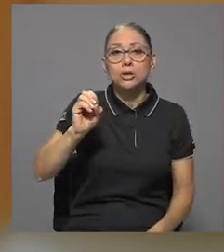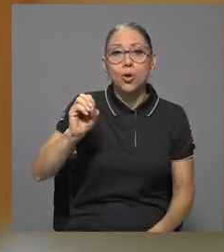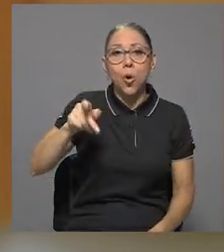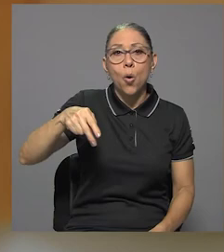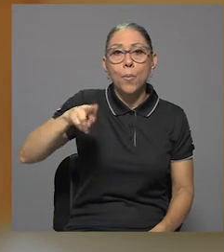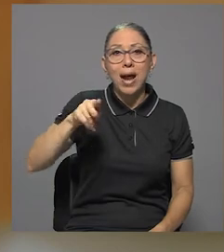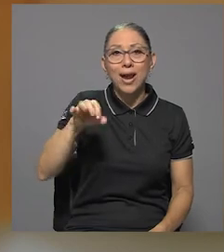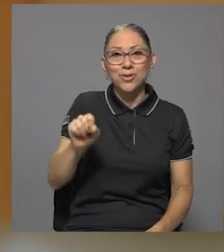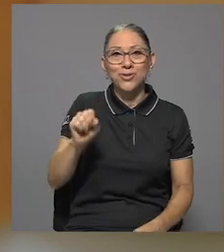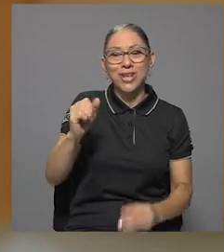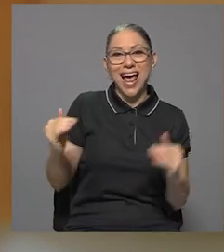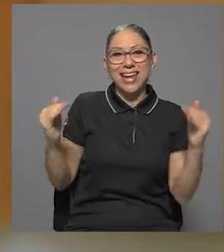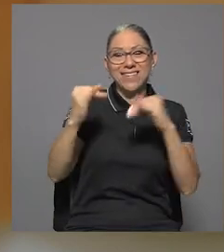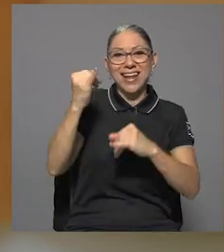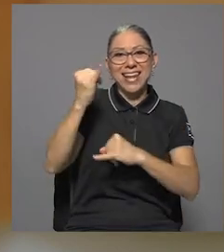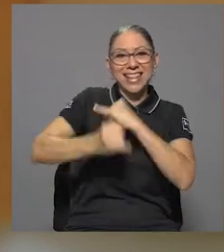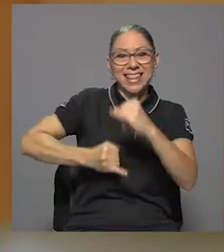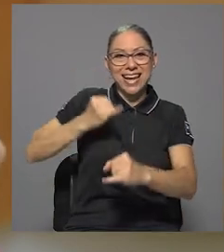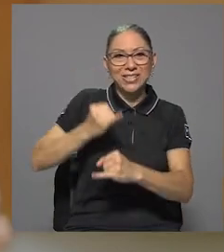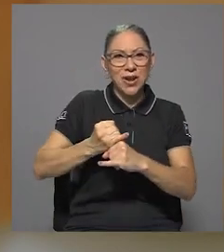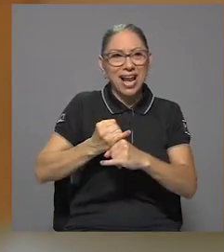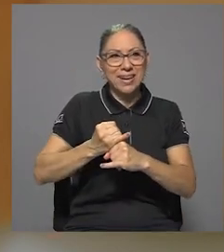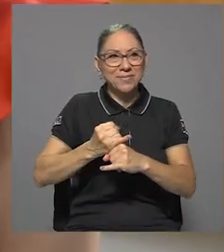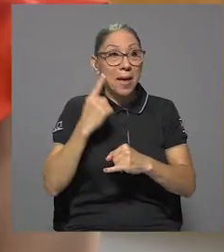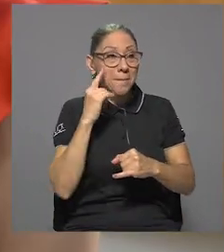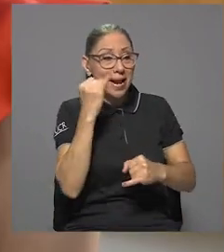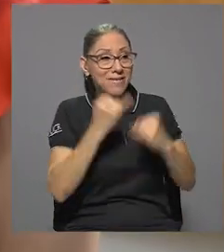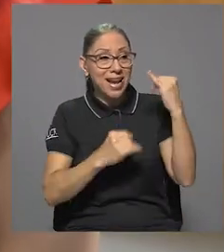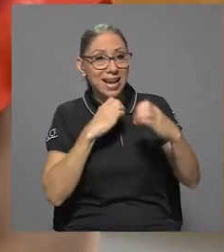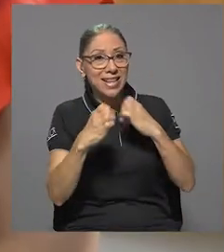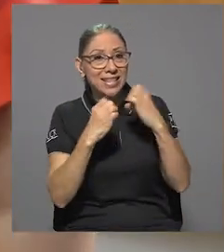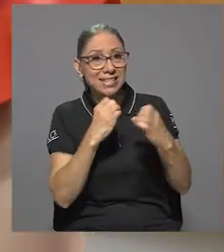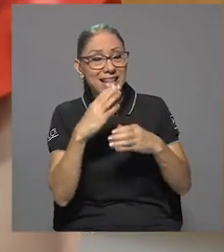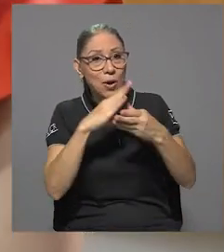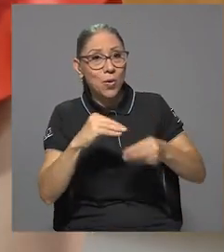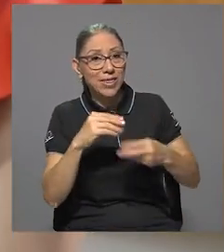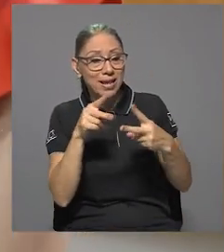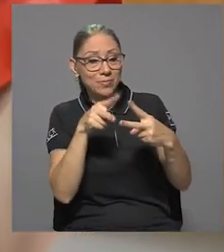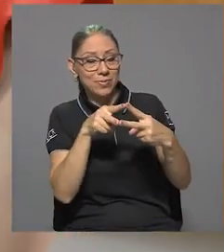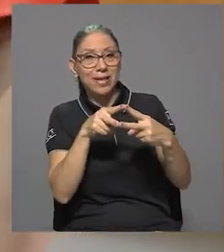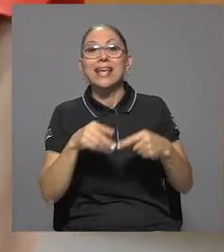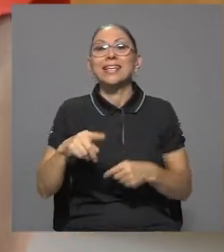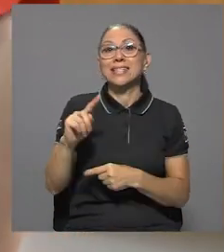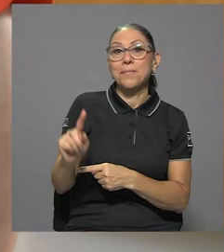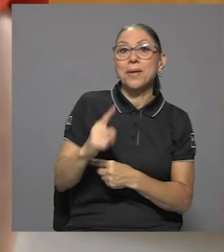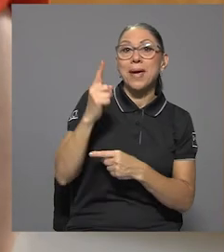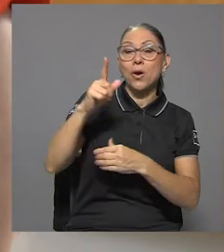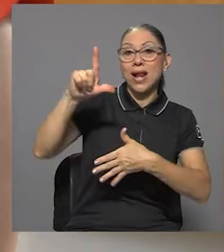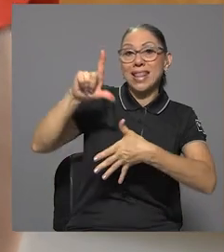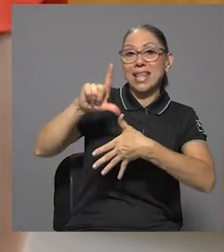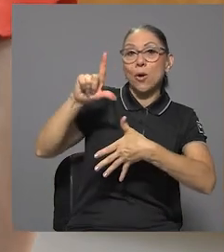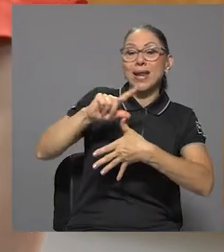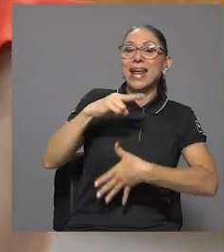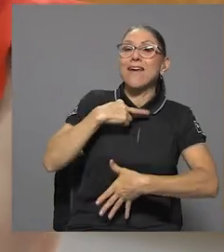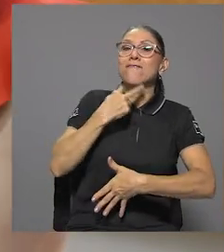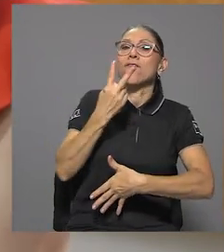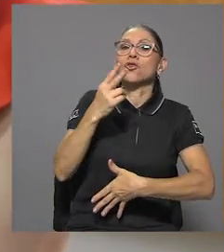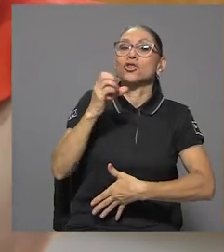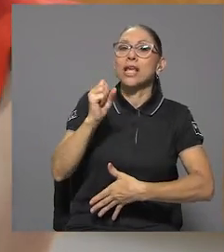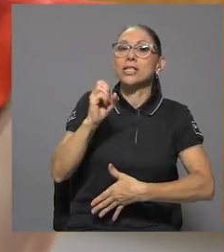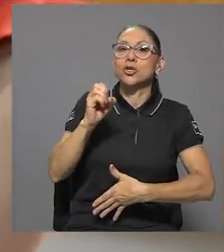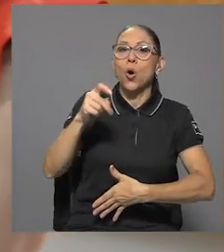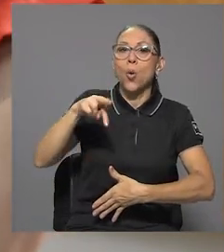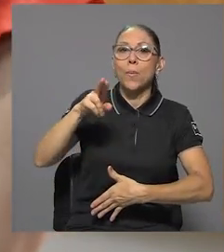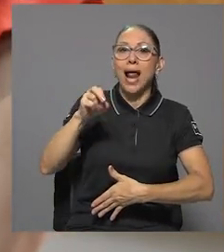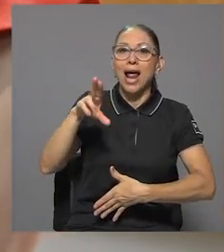más internacional. Para finalizar la entrevista, contanos un poquito de estas dos. Claro, bueno, primero sobre Latinoamérica en voz de soprano, que inició